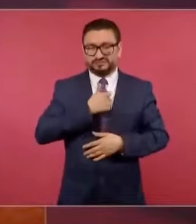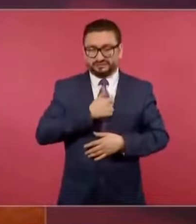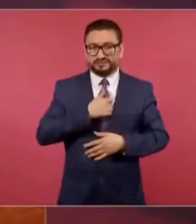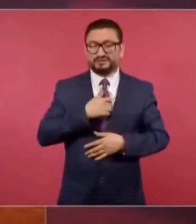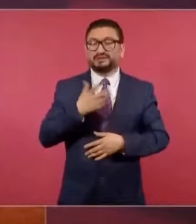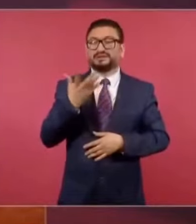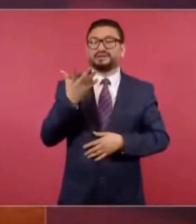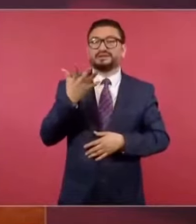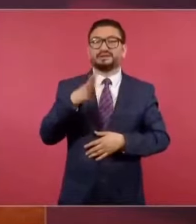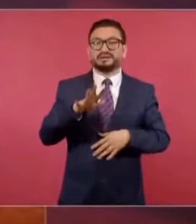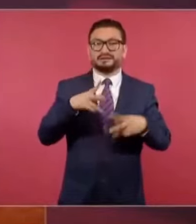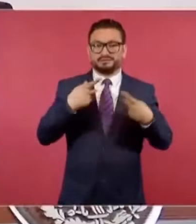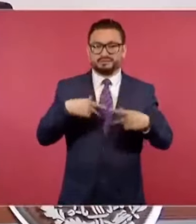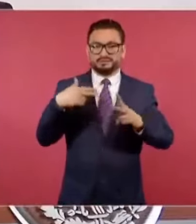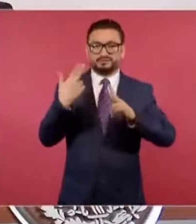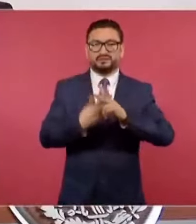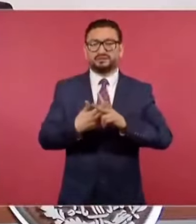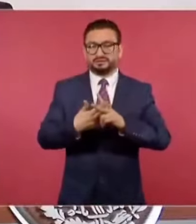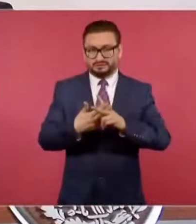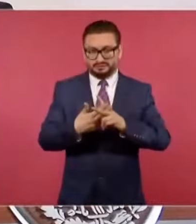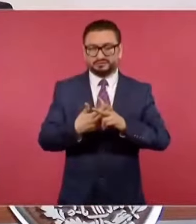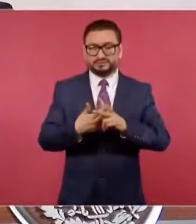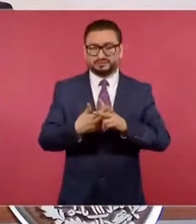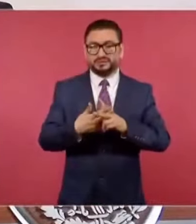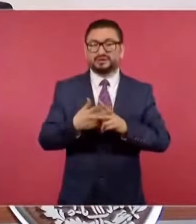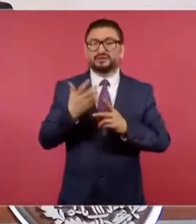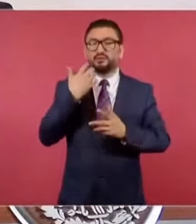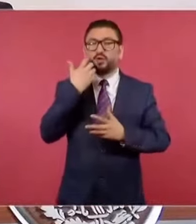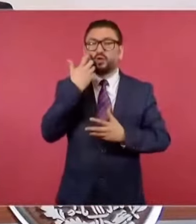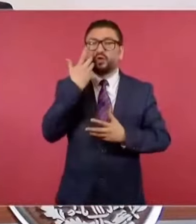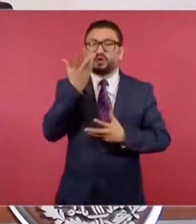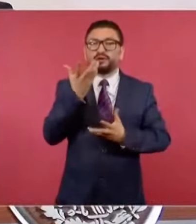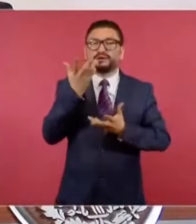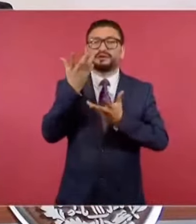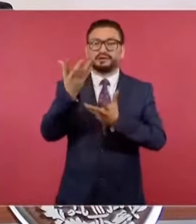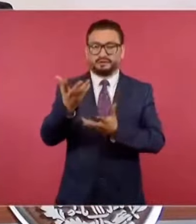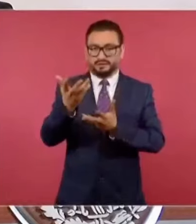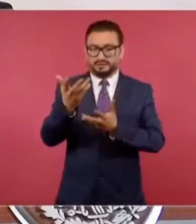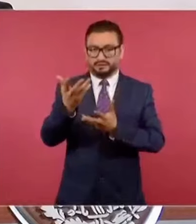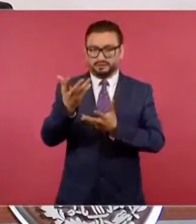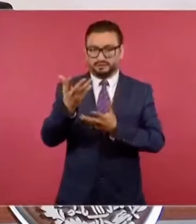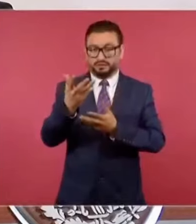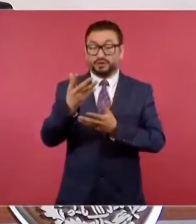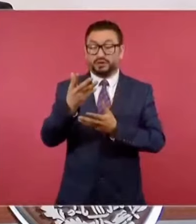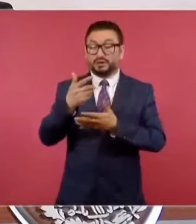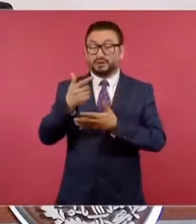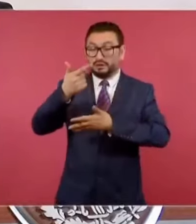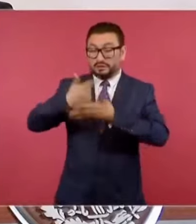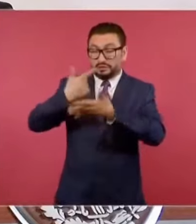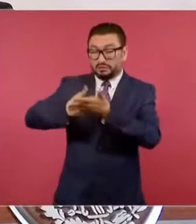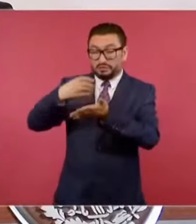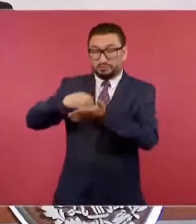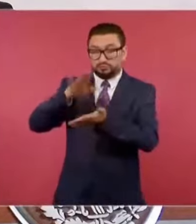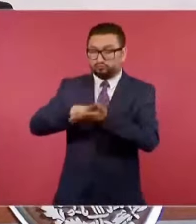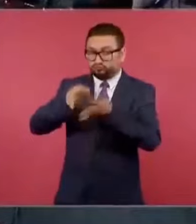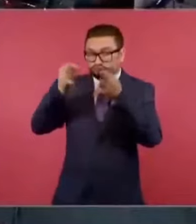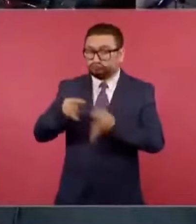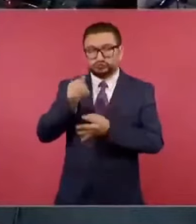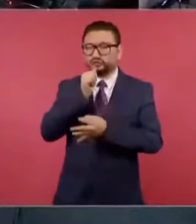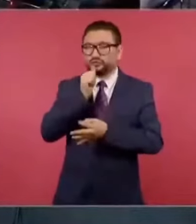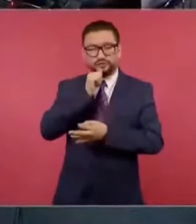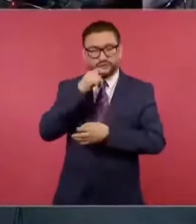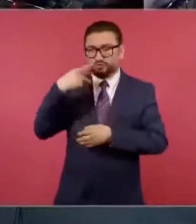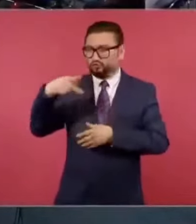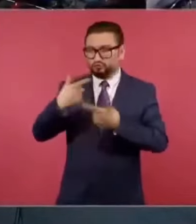10 homicidios de personas aspirantes, no registradas oficialmente ante sus